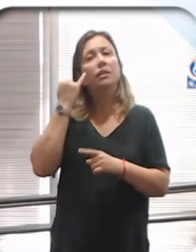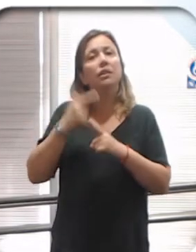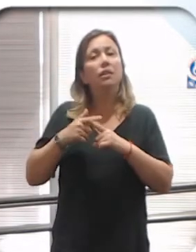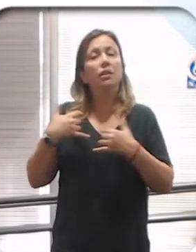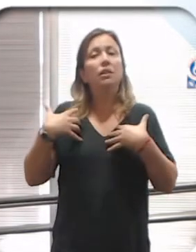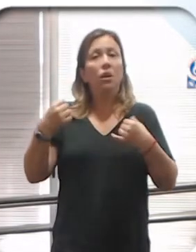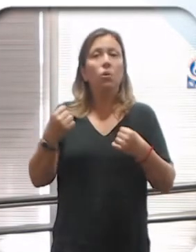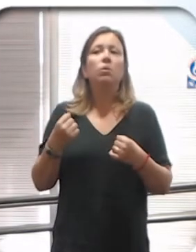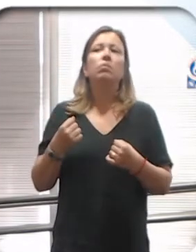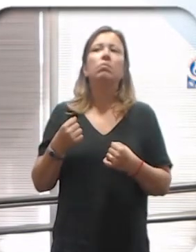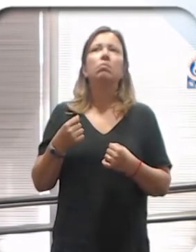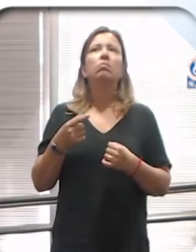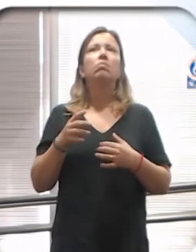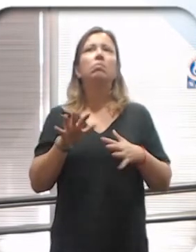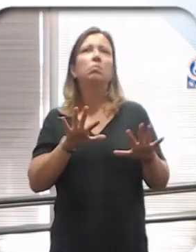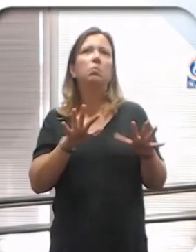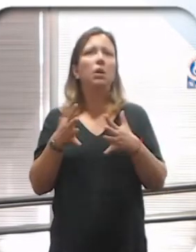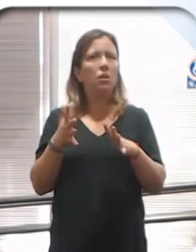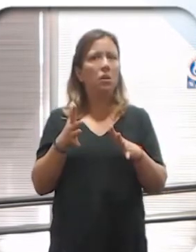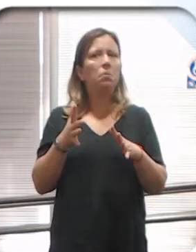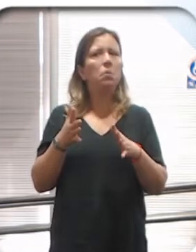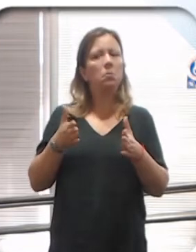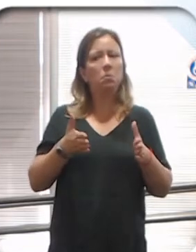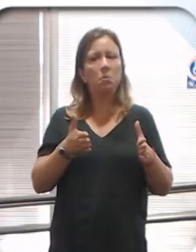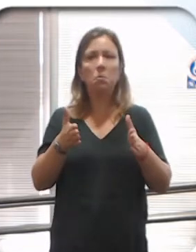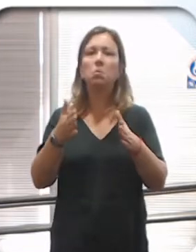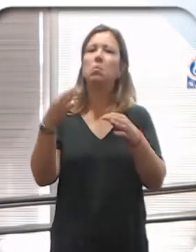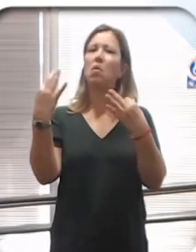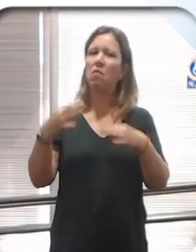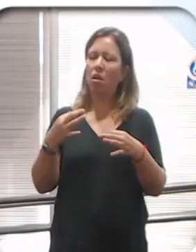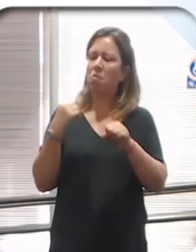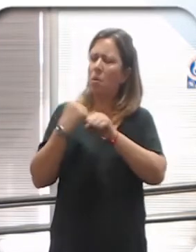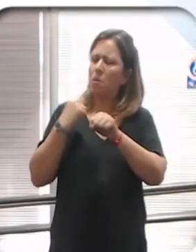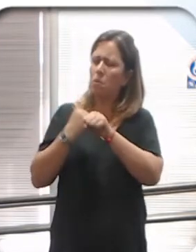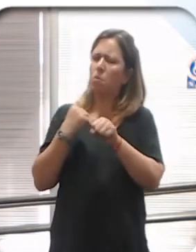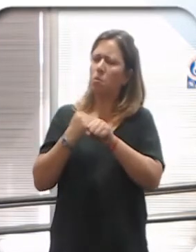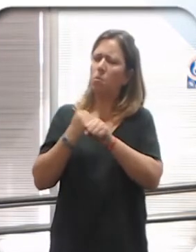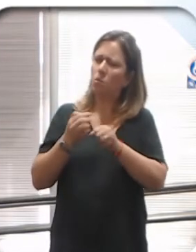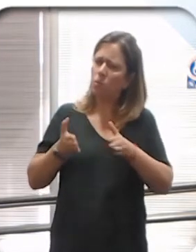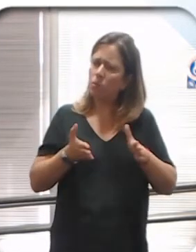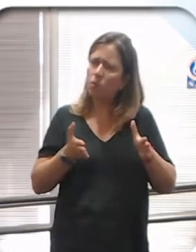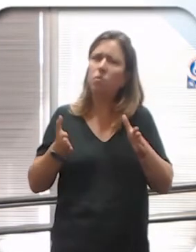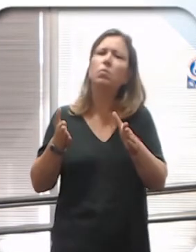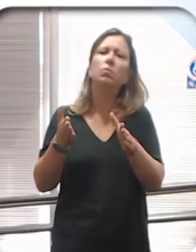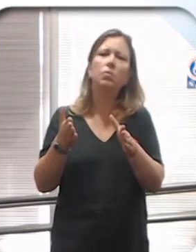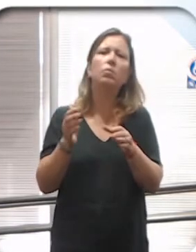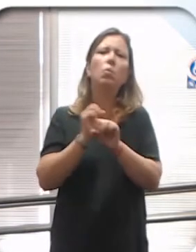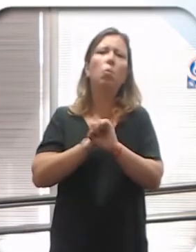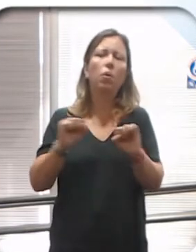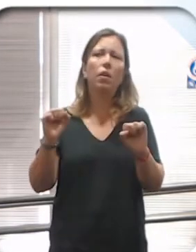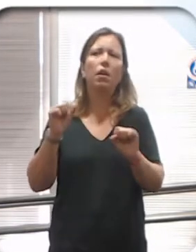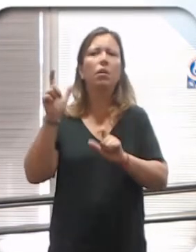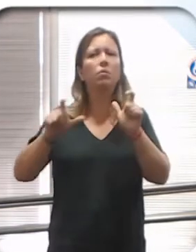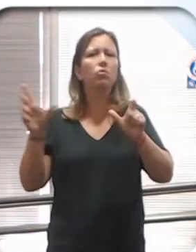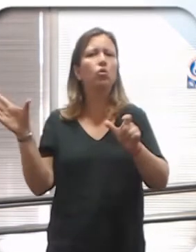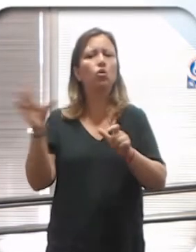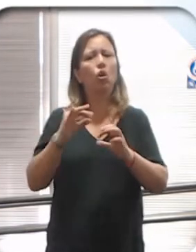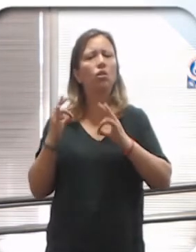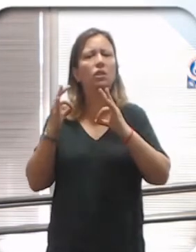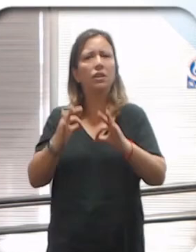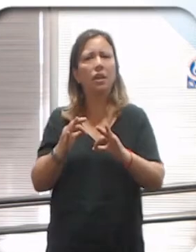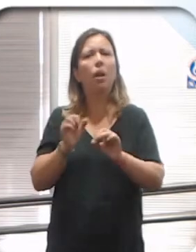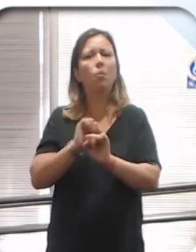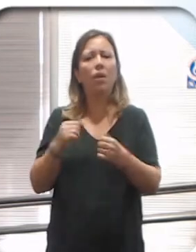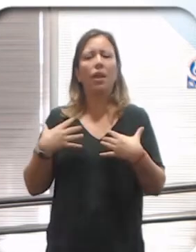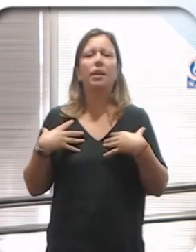de los uruguayos, por lo menos, viene en buen camino. Viene trabajando para que todos podamos llegar a tener una